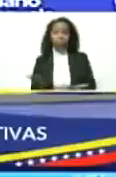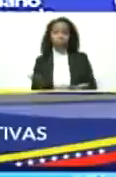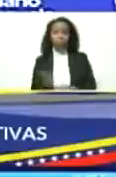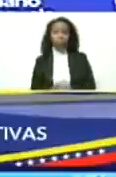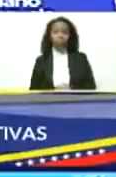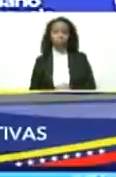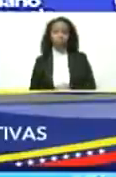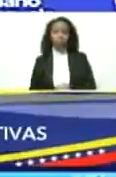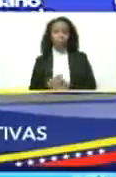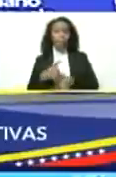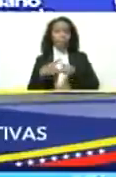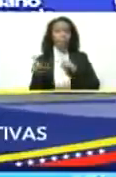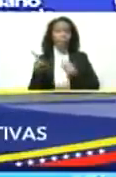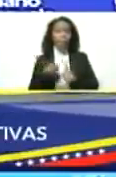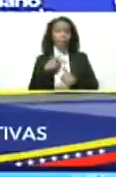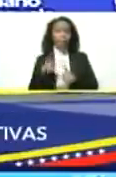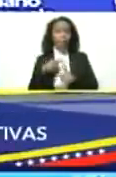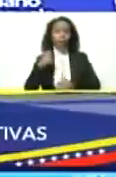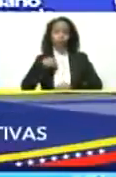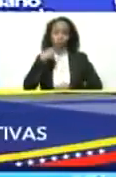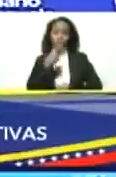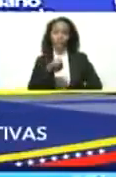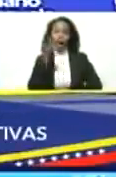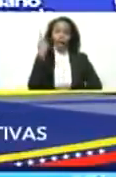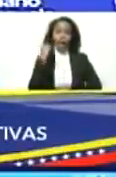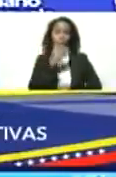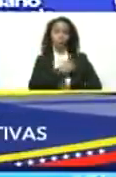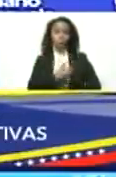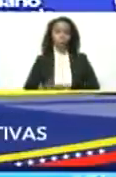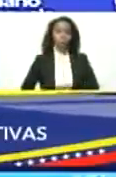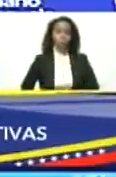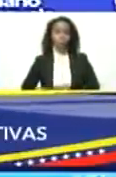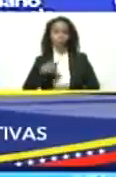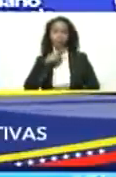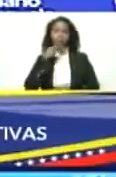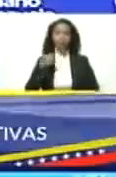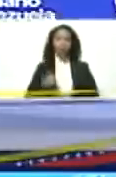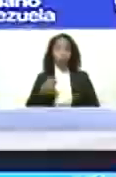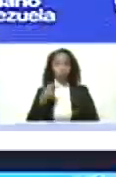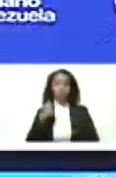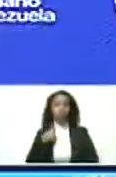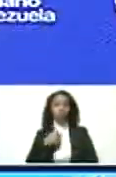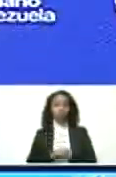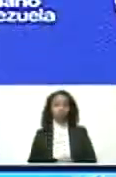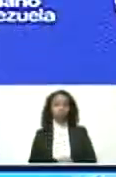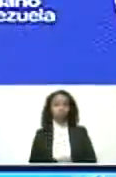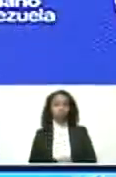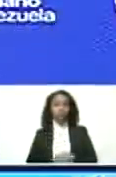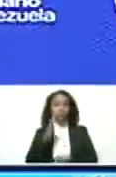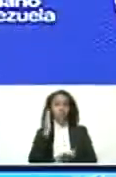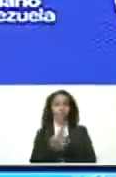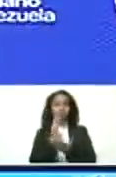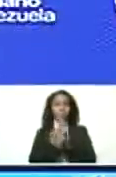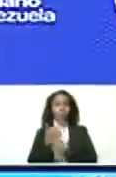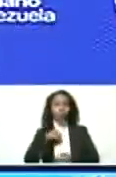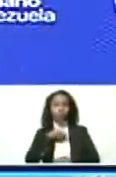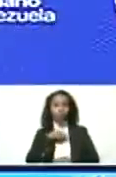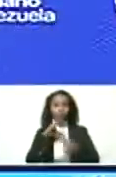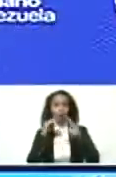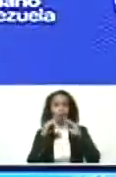Pero la principal, yo se lo dije ayer, hablé con el presidente Vladimir Putin, como siempre hemos hablado,